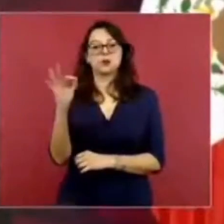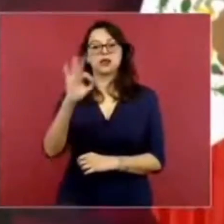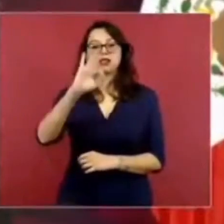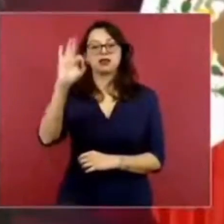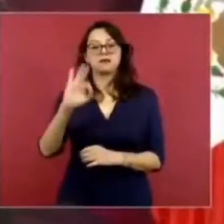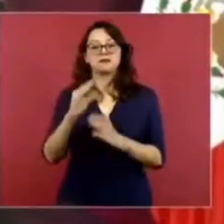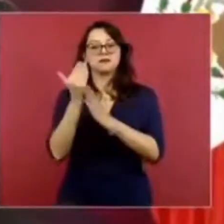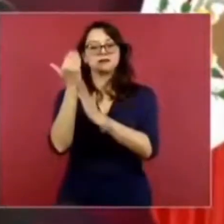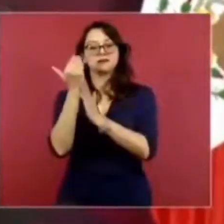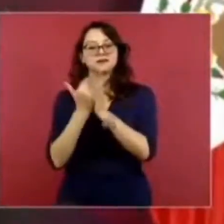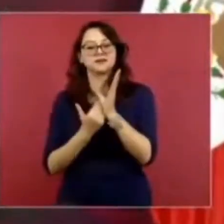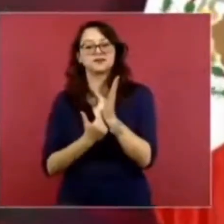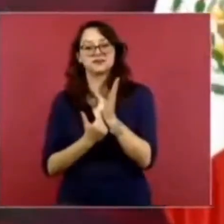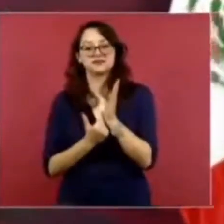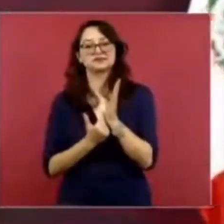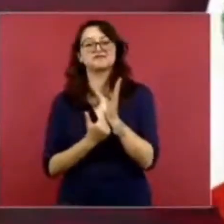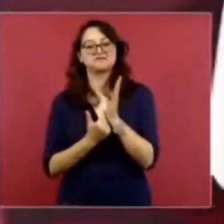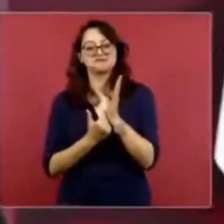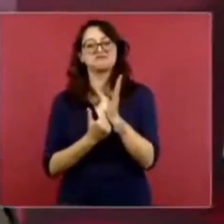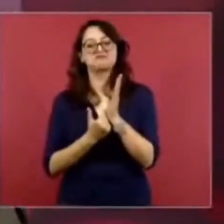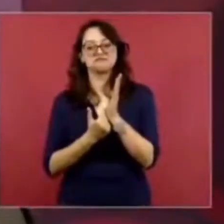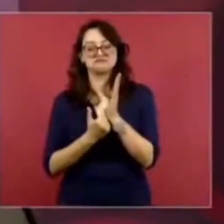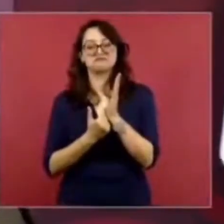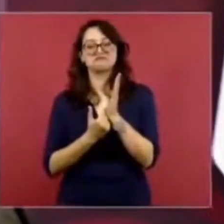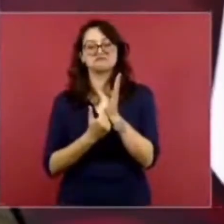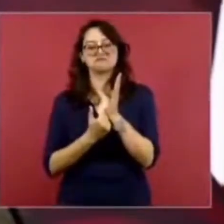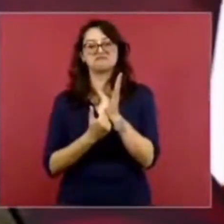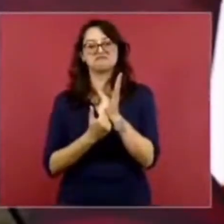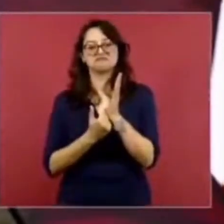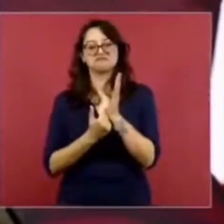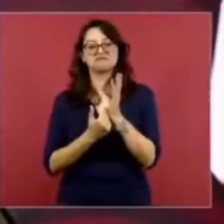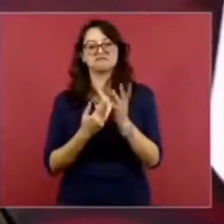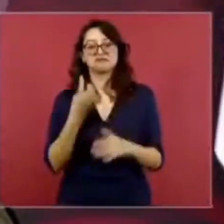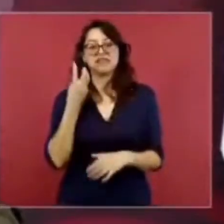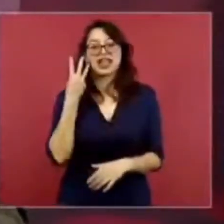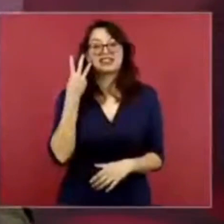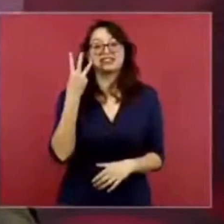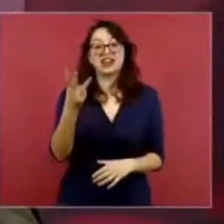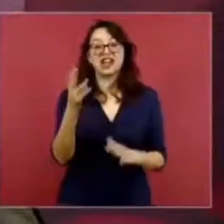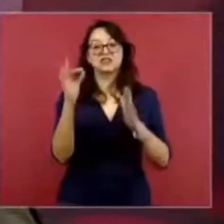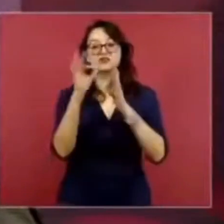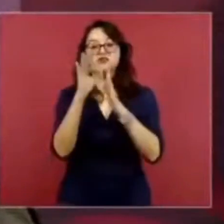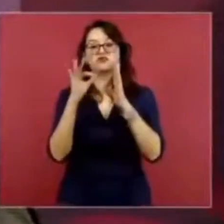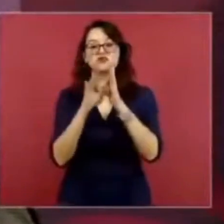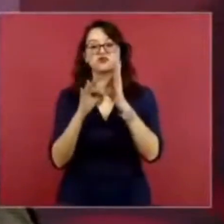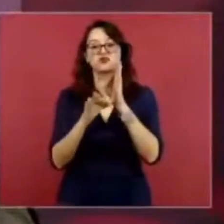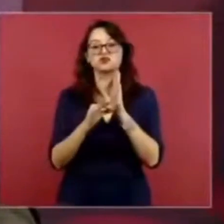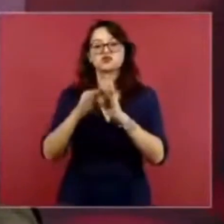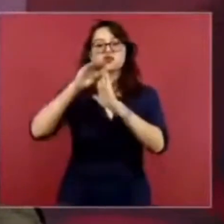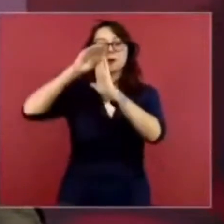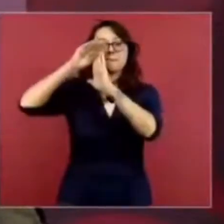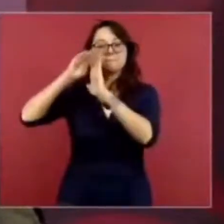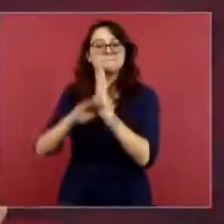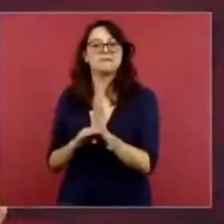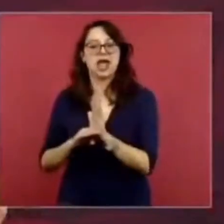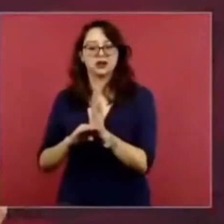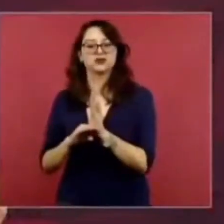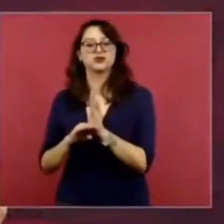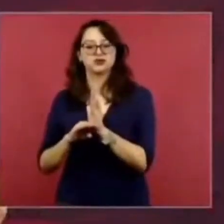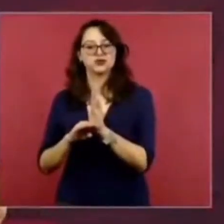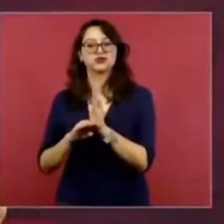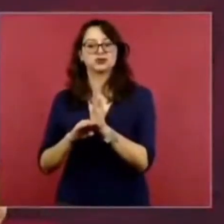quede por abajo en casi tres puntos de lo que aumentó la deuda